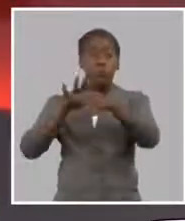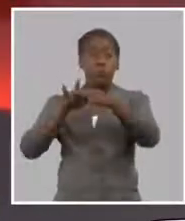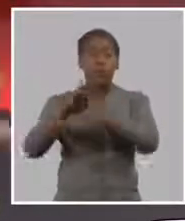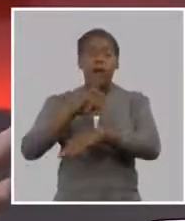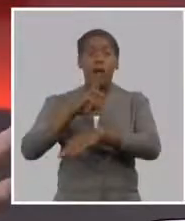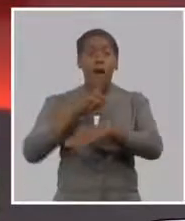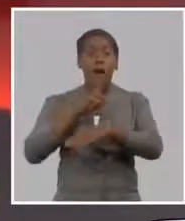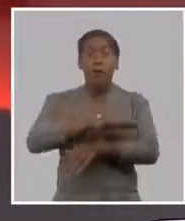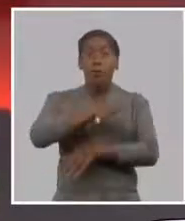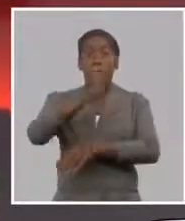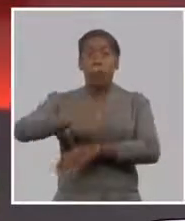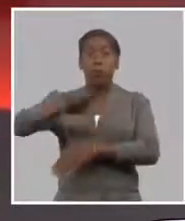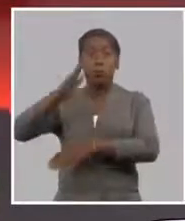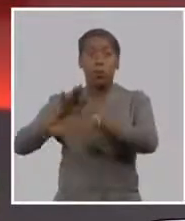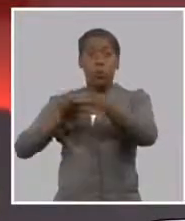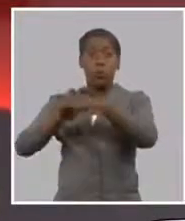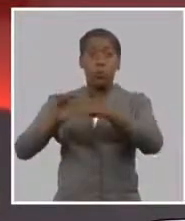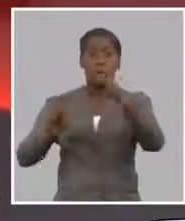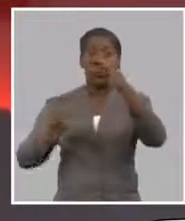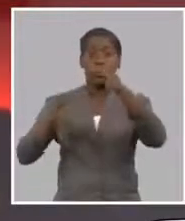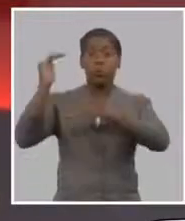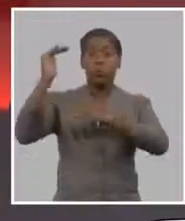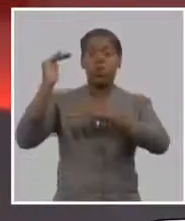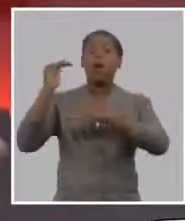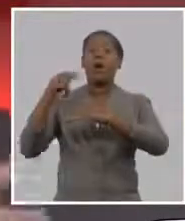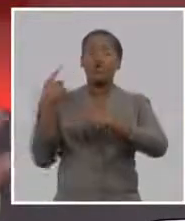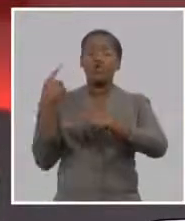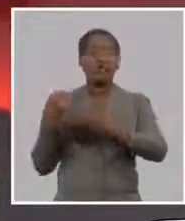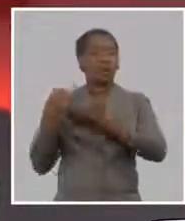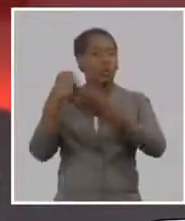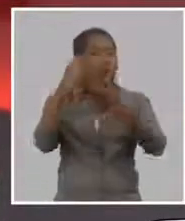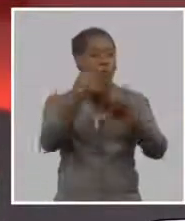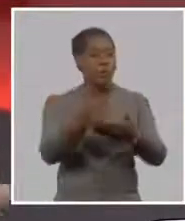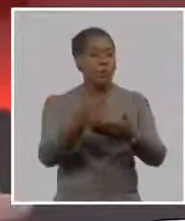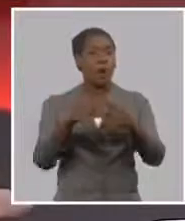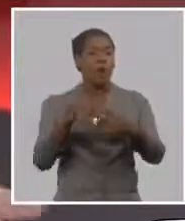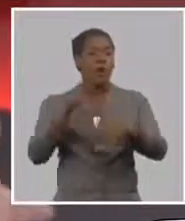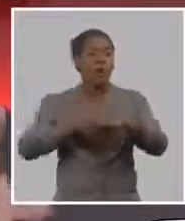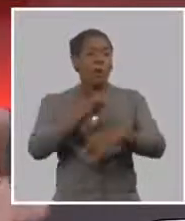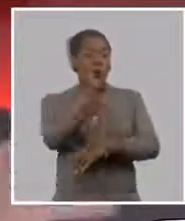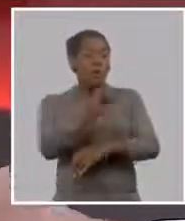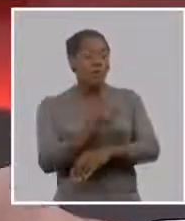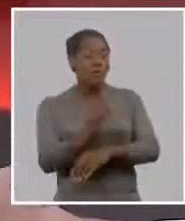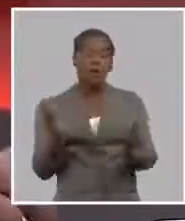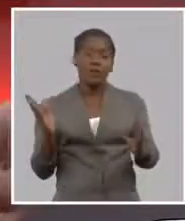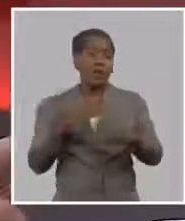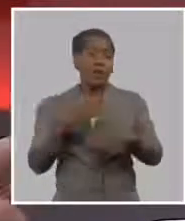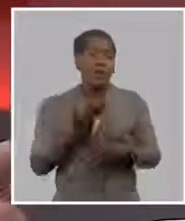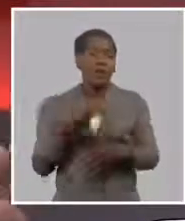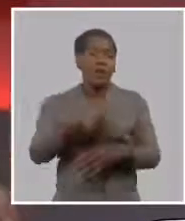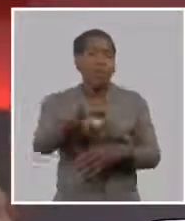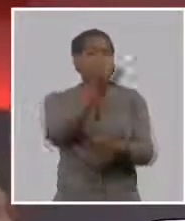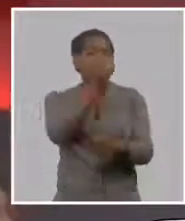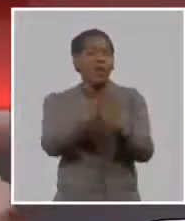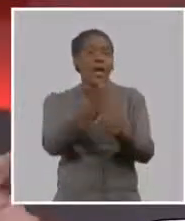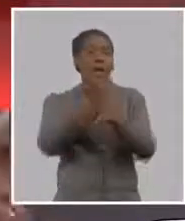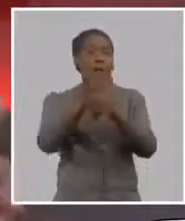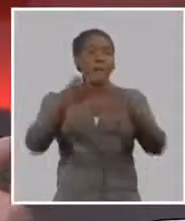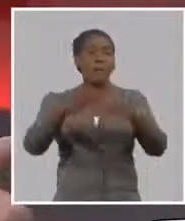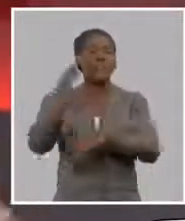y en sentido general a todos los seguros agropecuarios como le decía también ganado mayor ganado menor